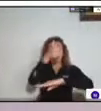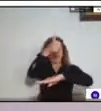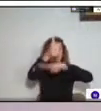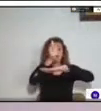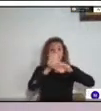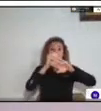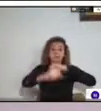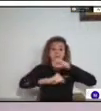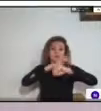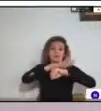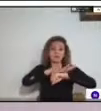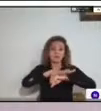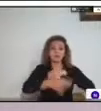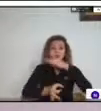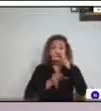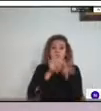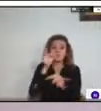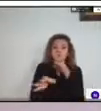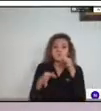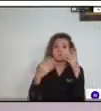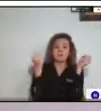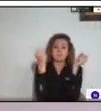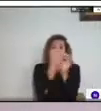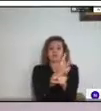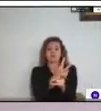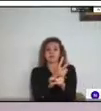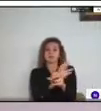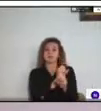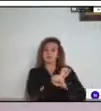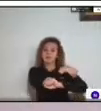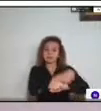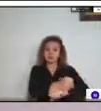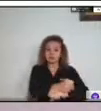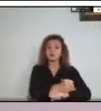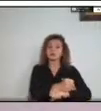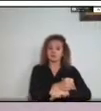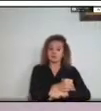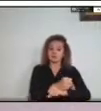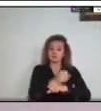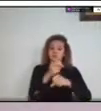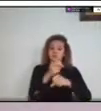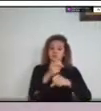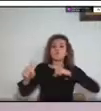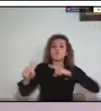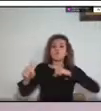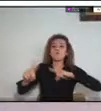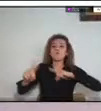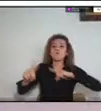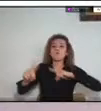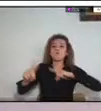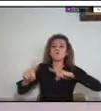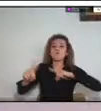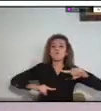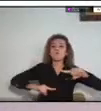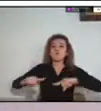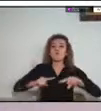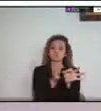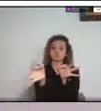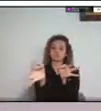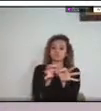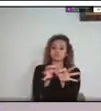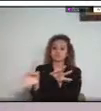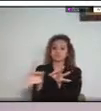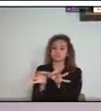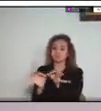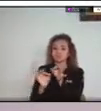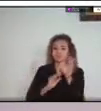riesgo de desastres, coordinadores municipales de gestión de riesgo de desastres, entidades operativas, comunidad académica, profesionales